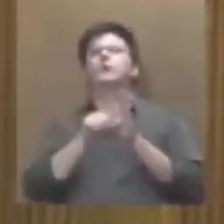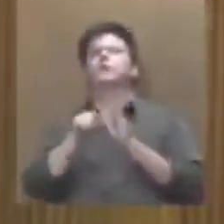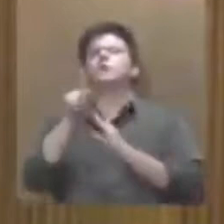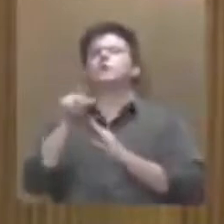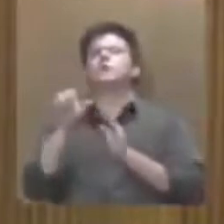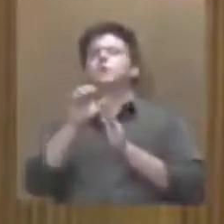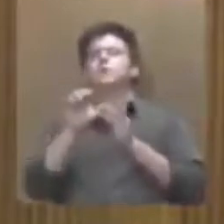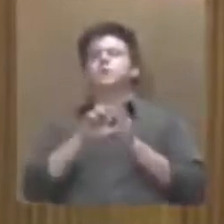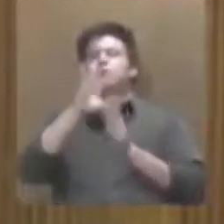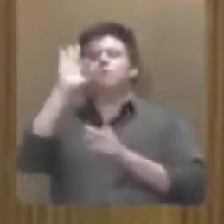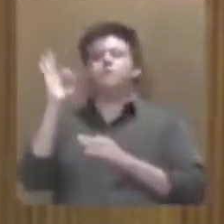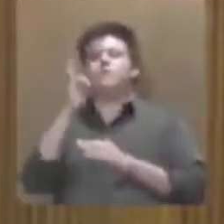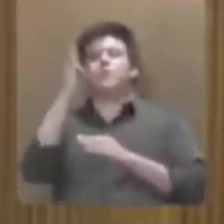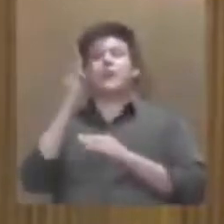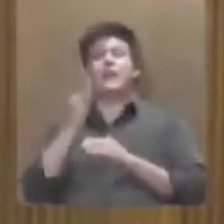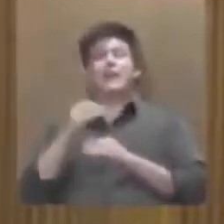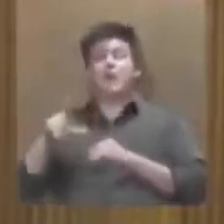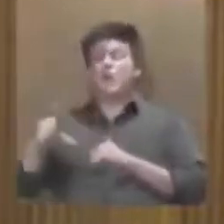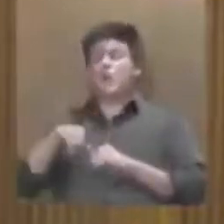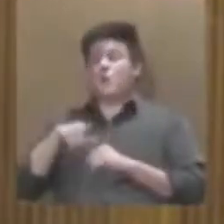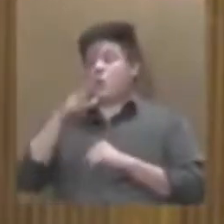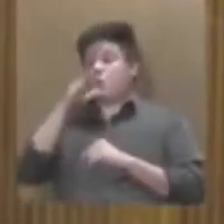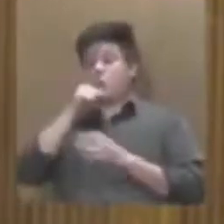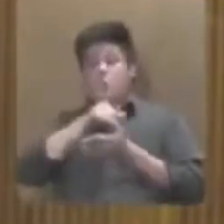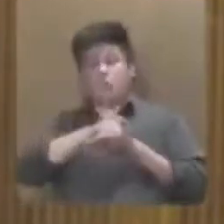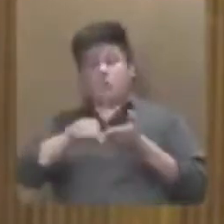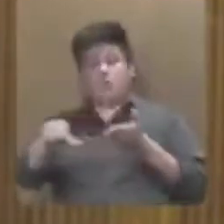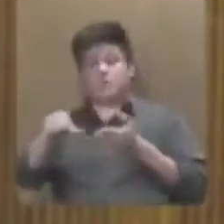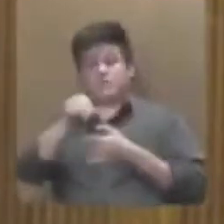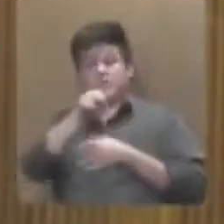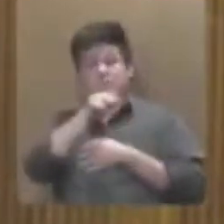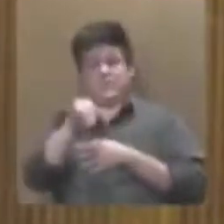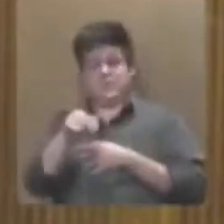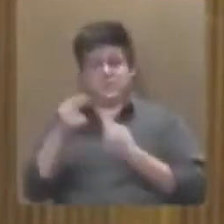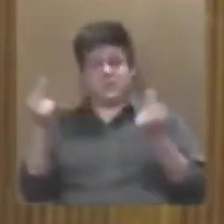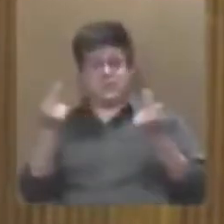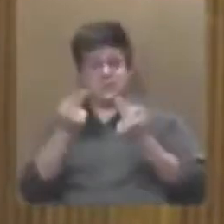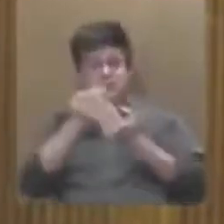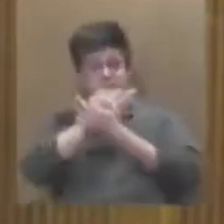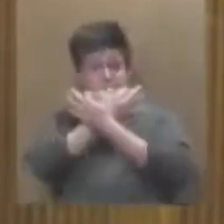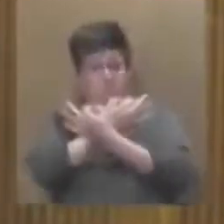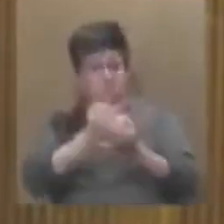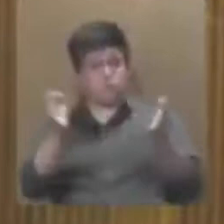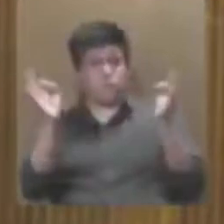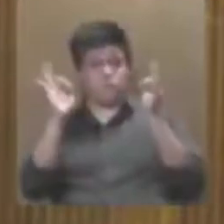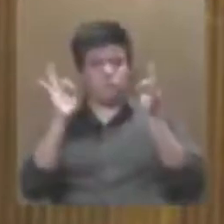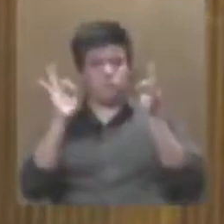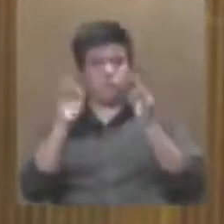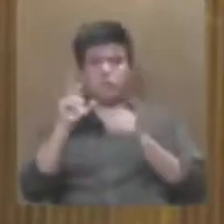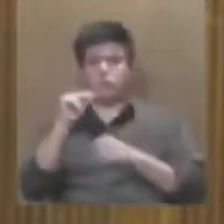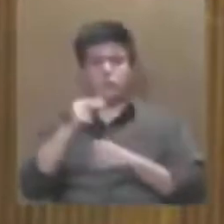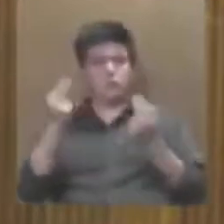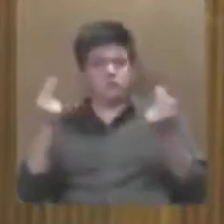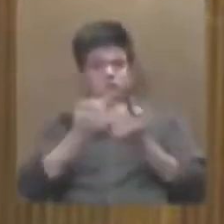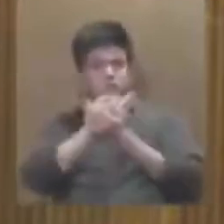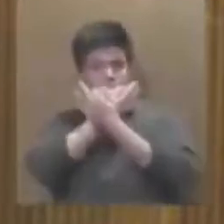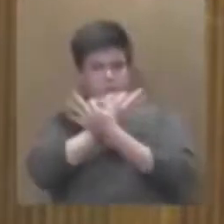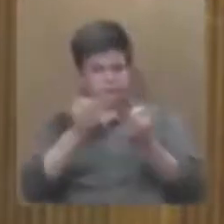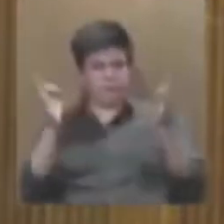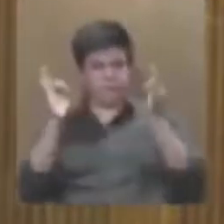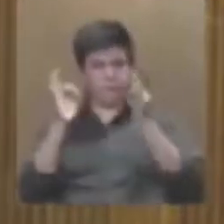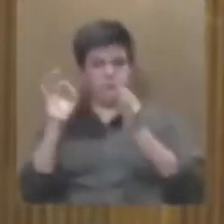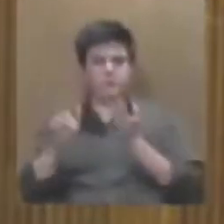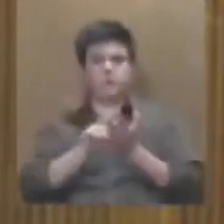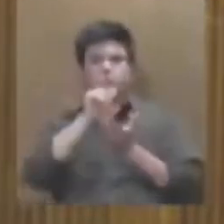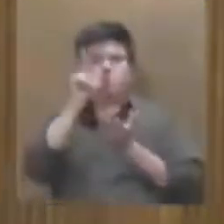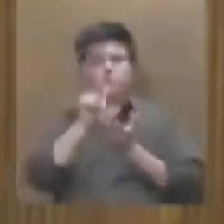constitución federal que el ejecutivo no podrá vetar ni necesitará promulgar no necesitará promulgar la